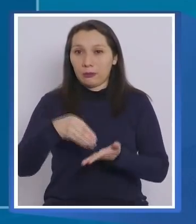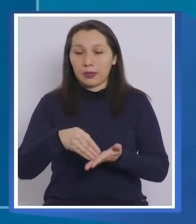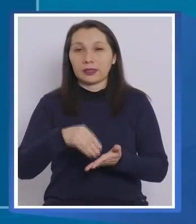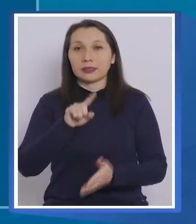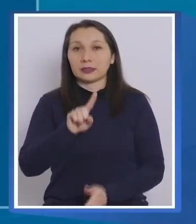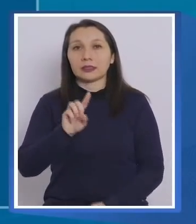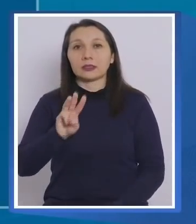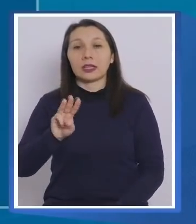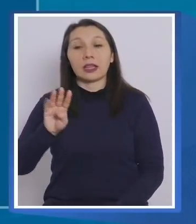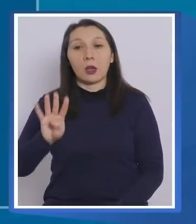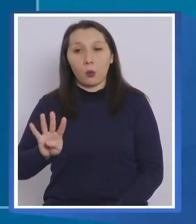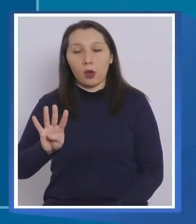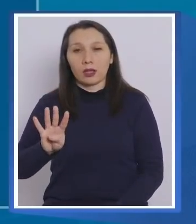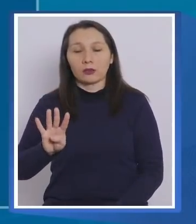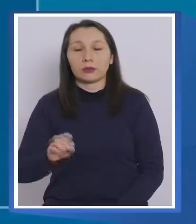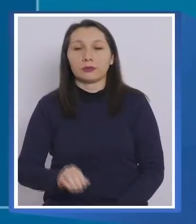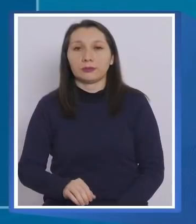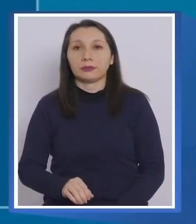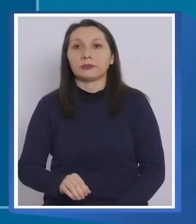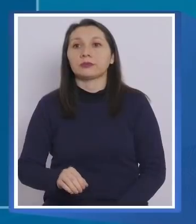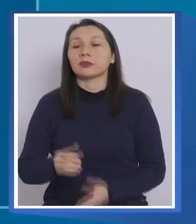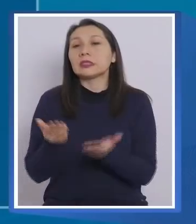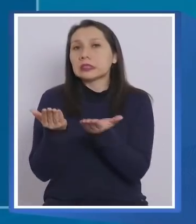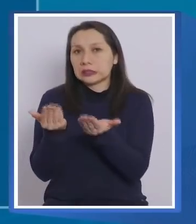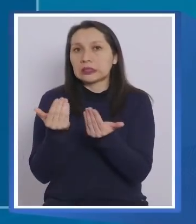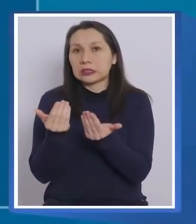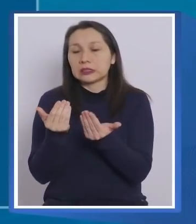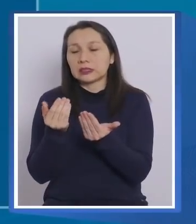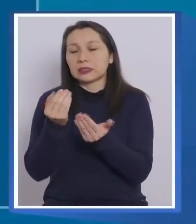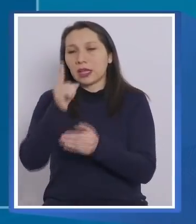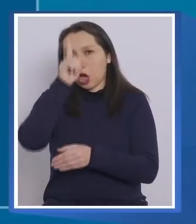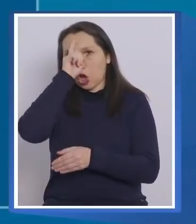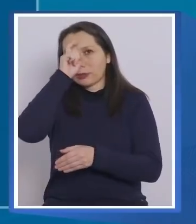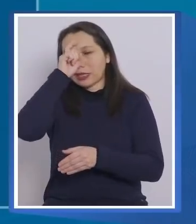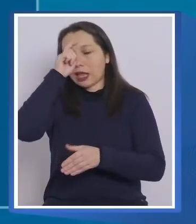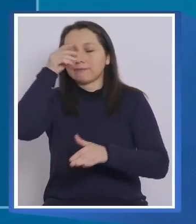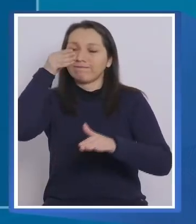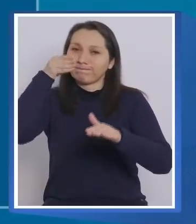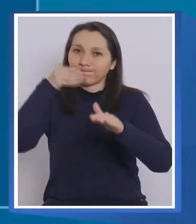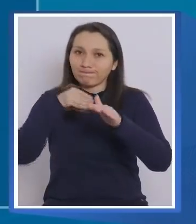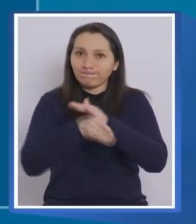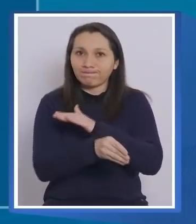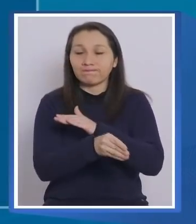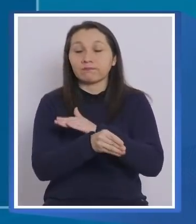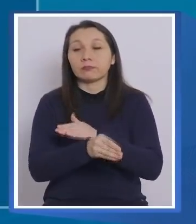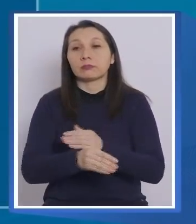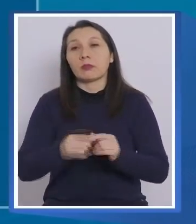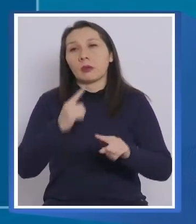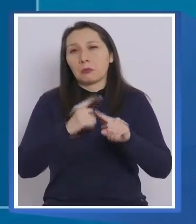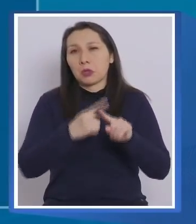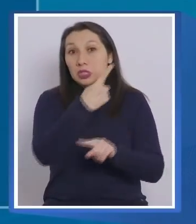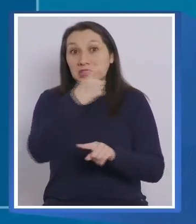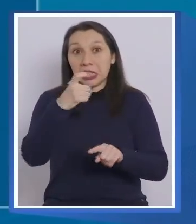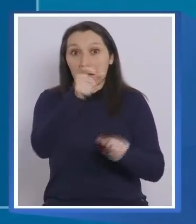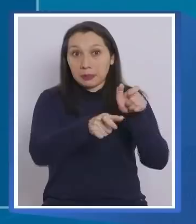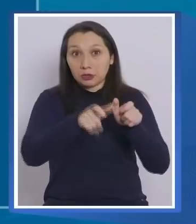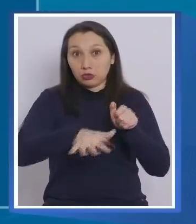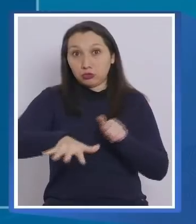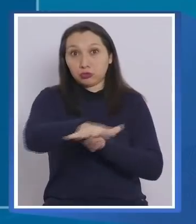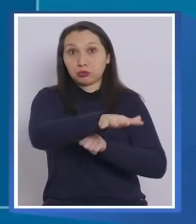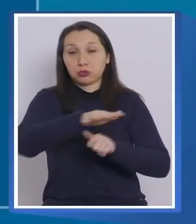142.134 han requerido una hospitalización, es decir, de cada 100 personas contagiadas,